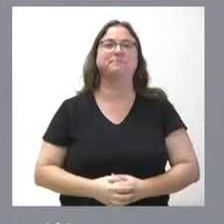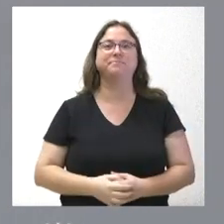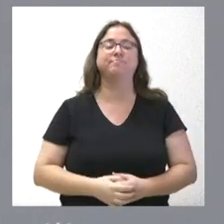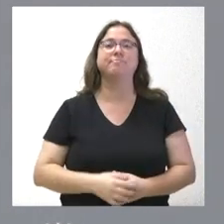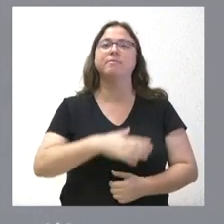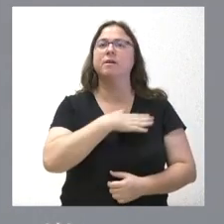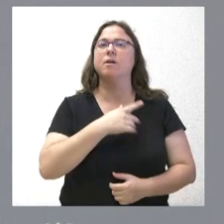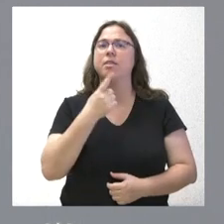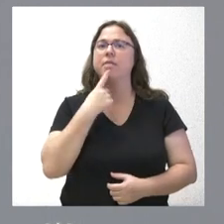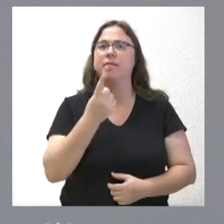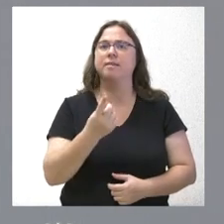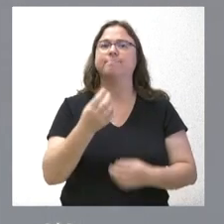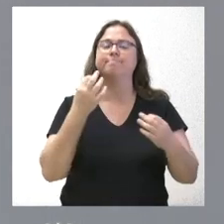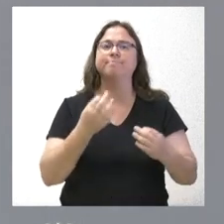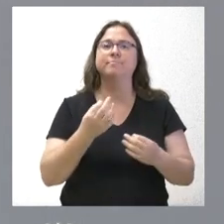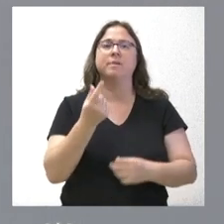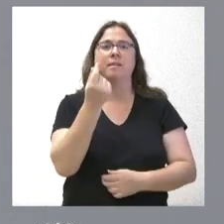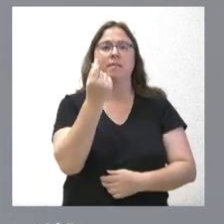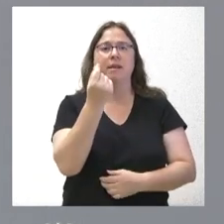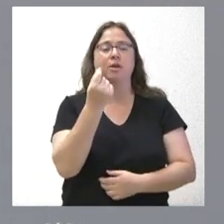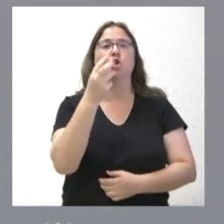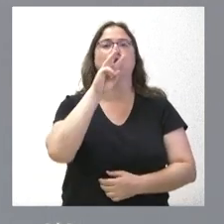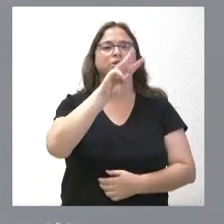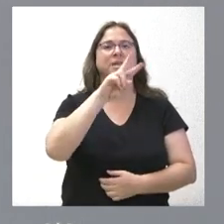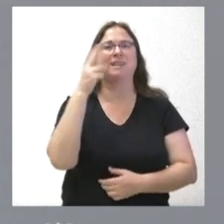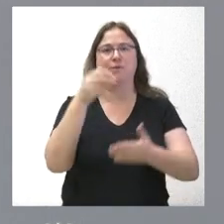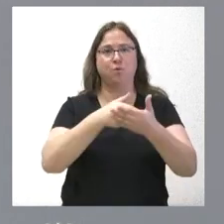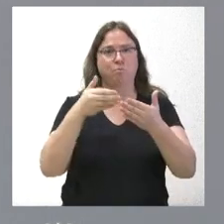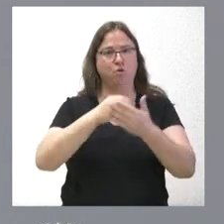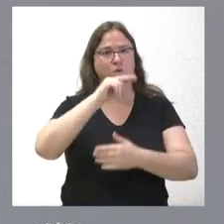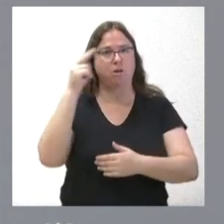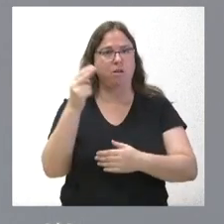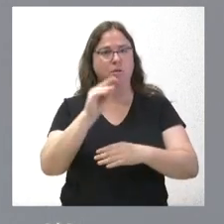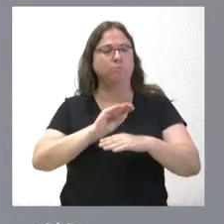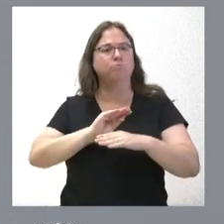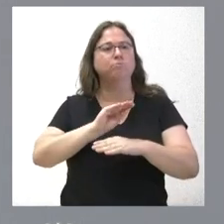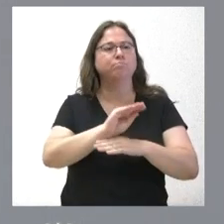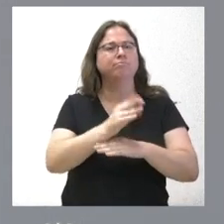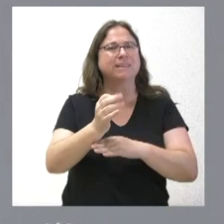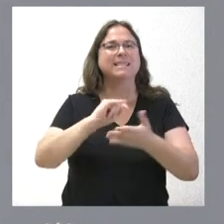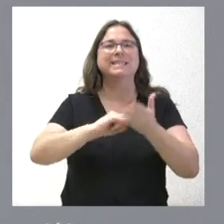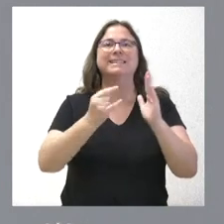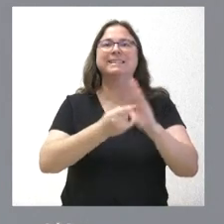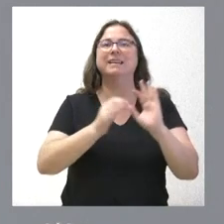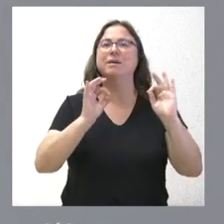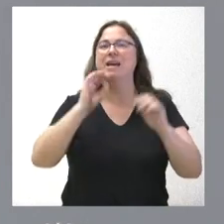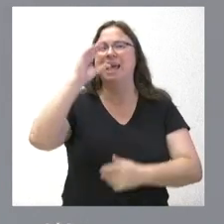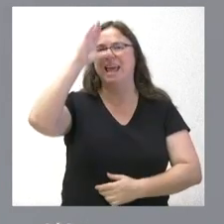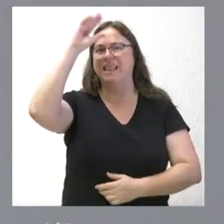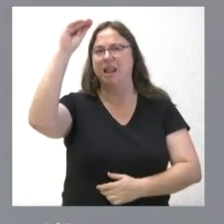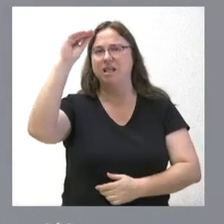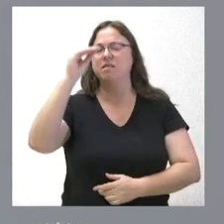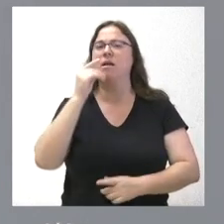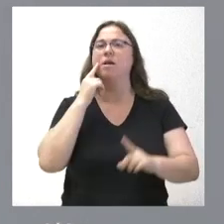Significar que se destinan 32 millones de euros para un sistema inteligente que va a permitir mejorar